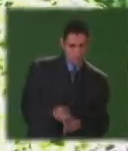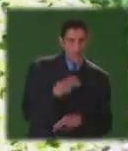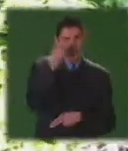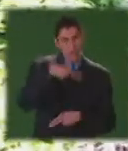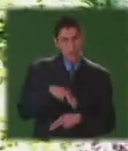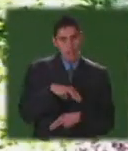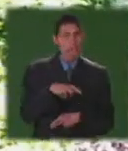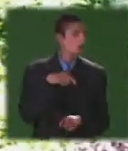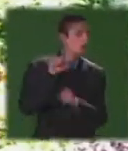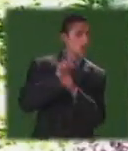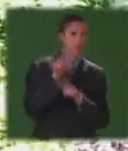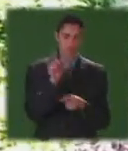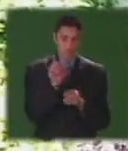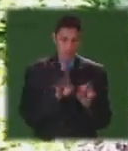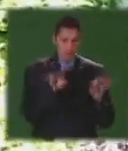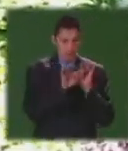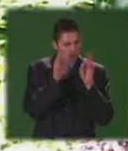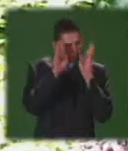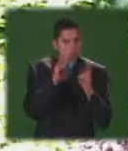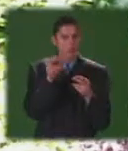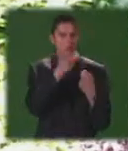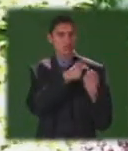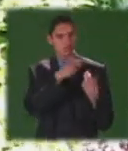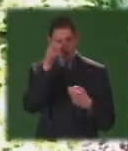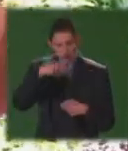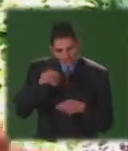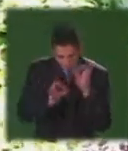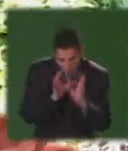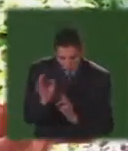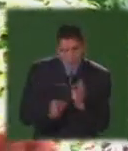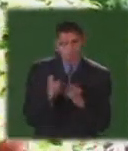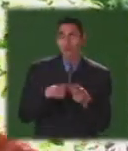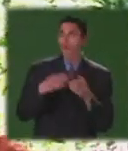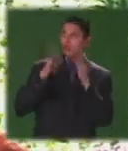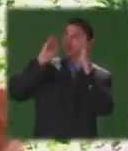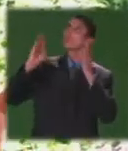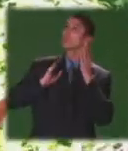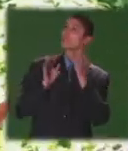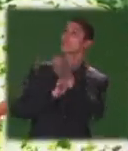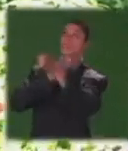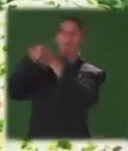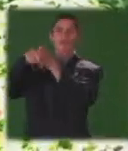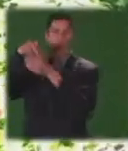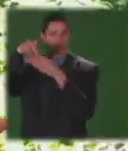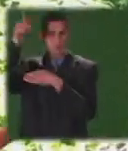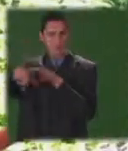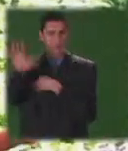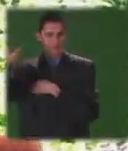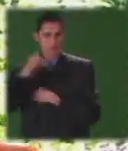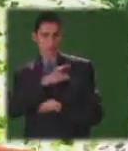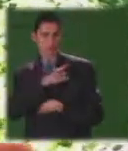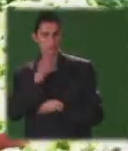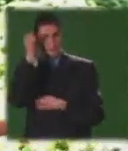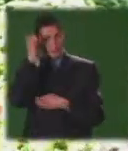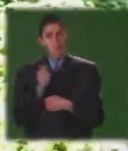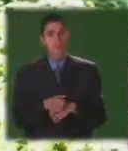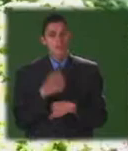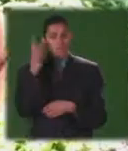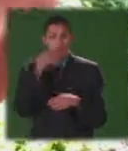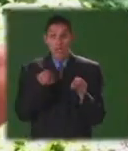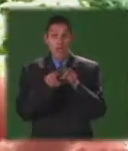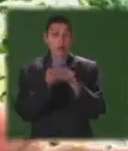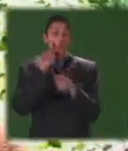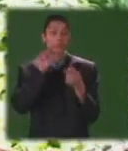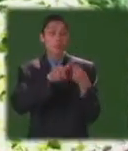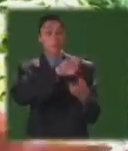y no las desconocemos y queremos que se nos tenga en cuenta y nos vinculen a este programa porque sabemos que no es un centro de rehabilitación donde